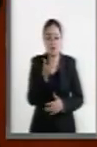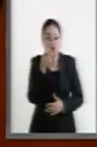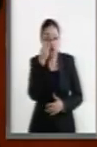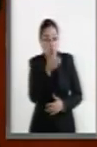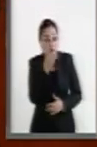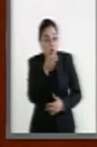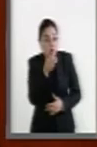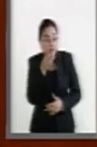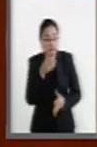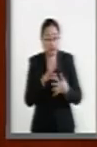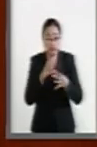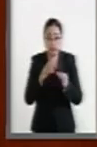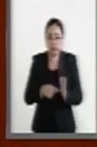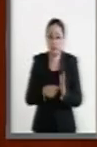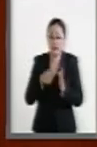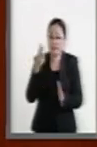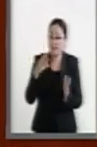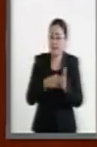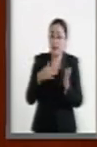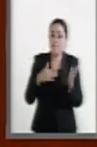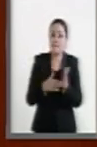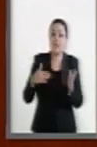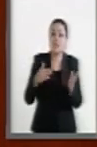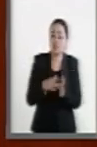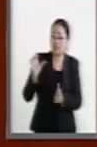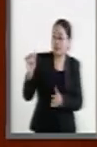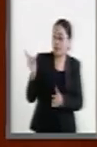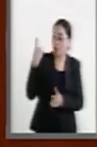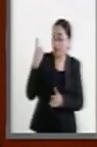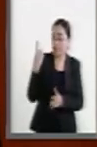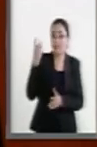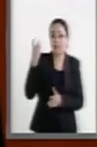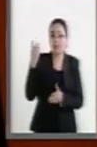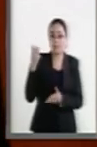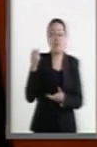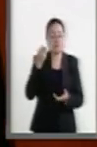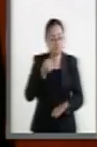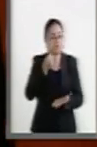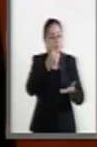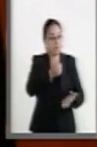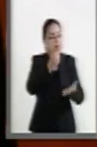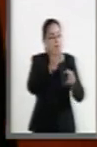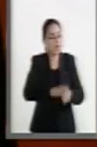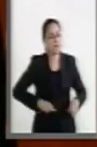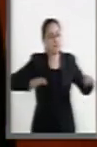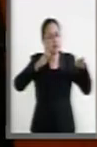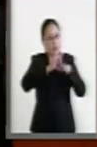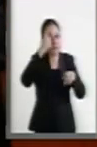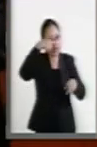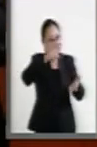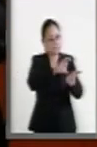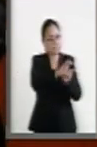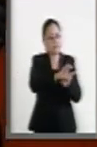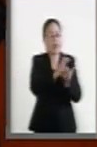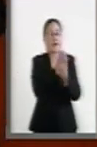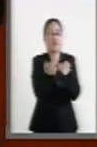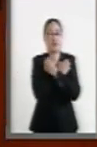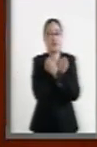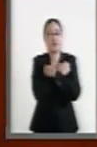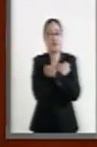rimbombadamente 3 mil millones de dólares, cifra histórica destinada al rubro educativo.